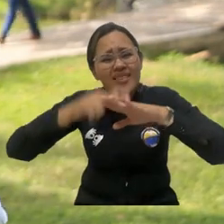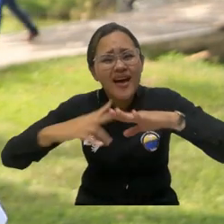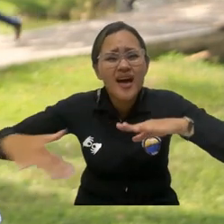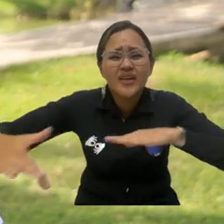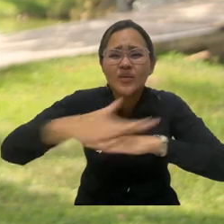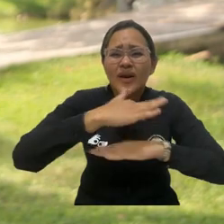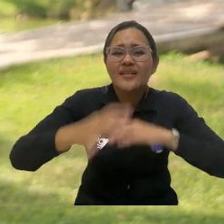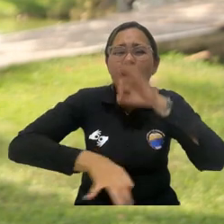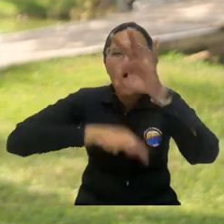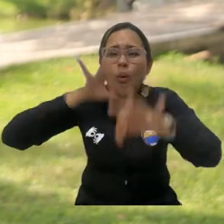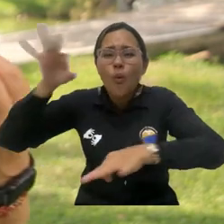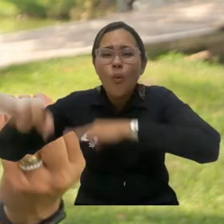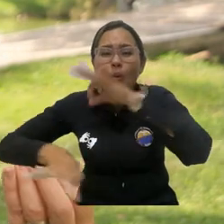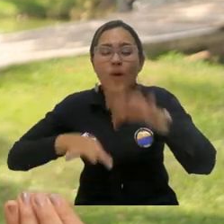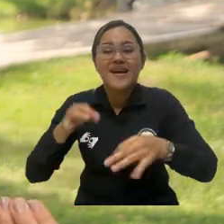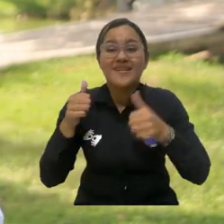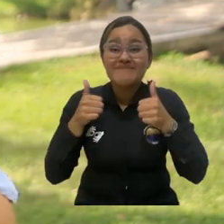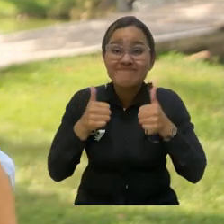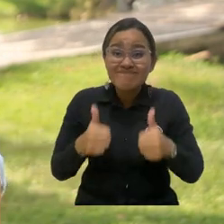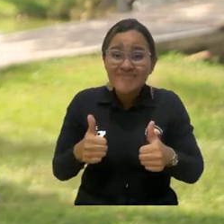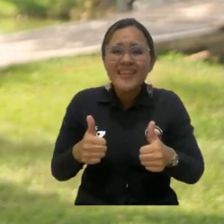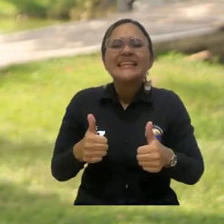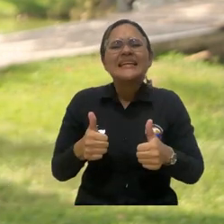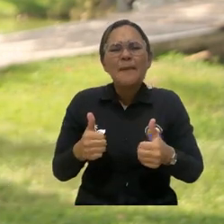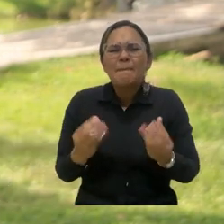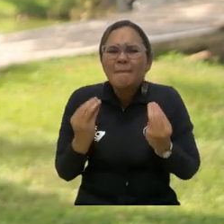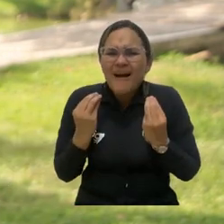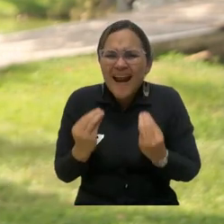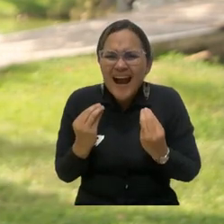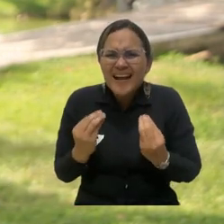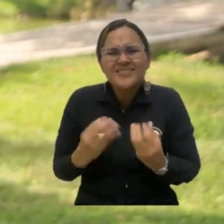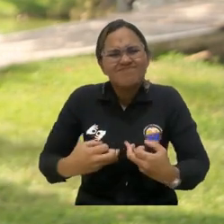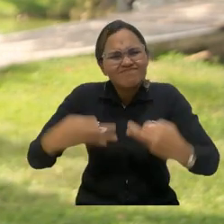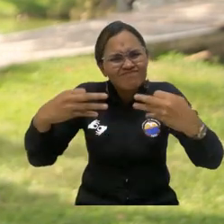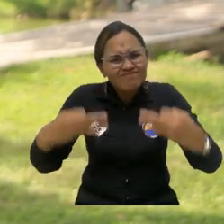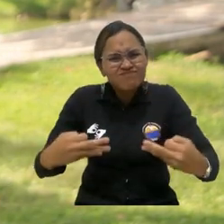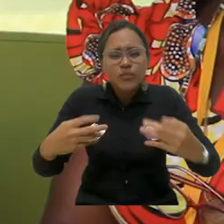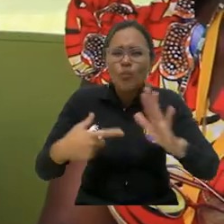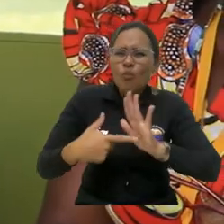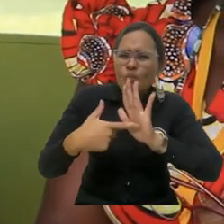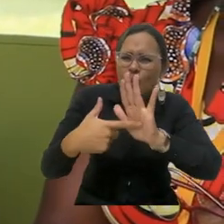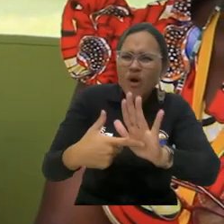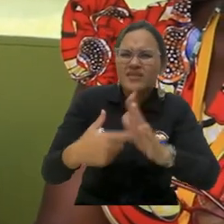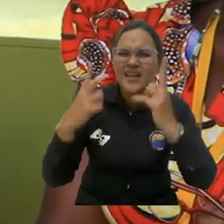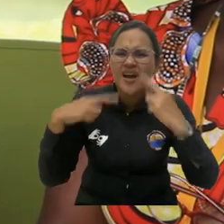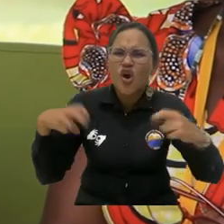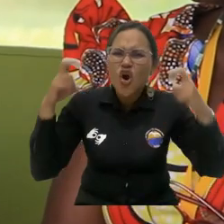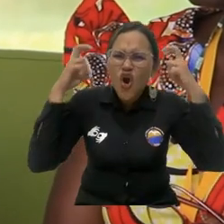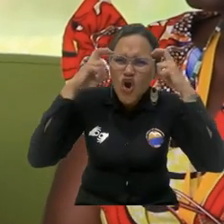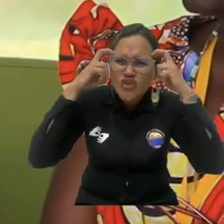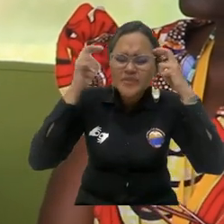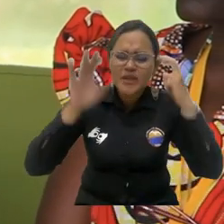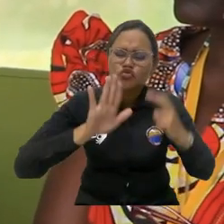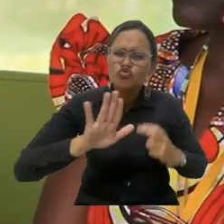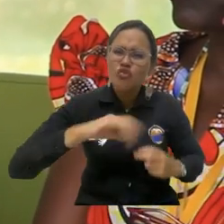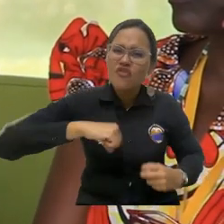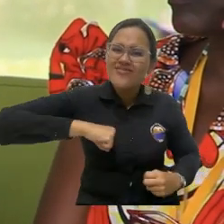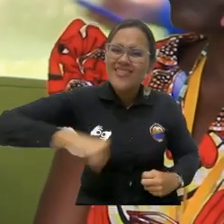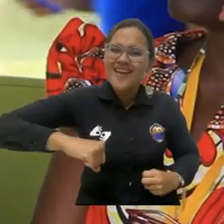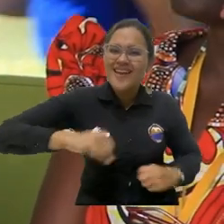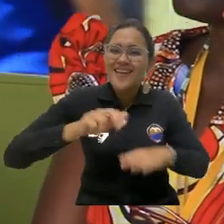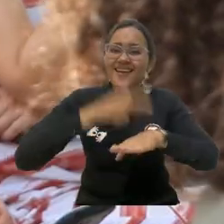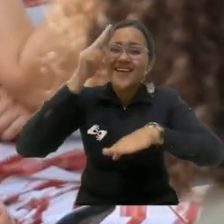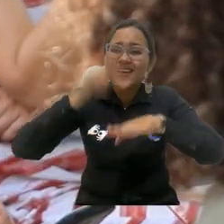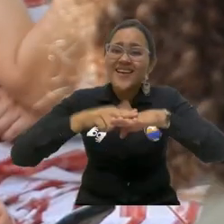con la naturaleza y con los otros, para implantar la dignidad, para implantar el reconocimiento de los derechos de la